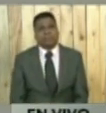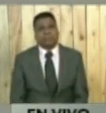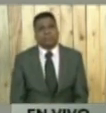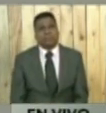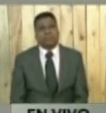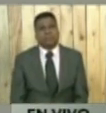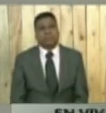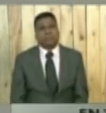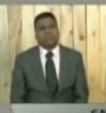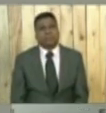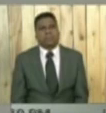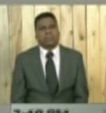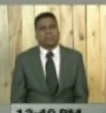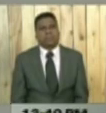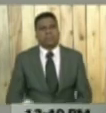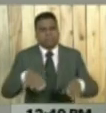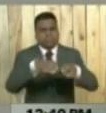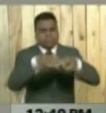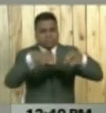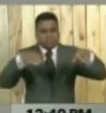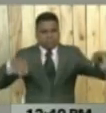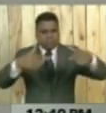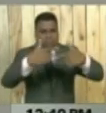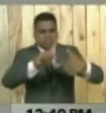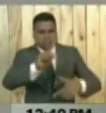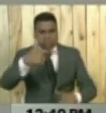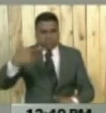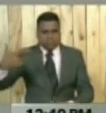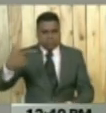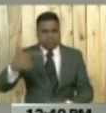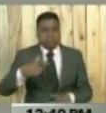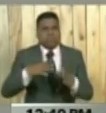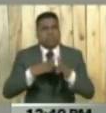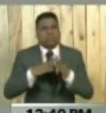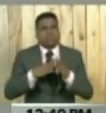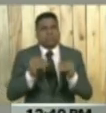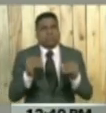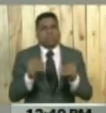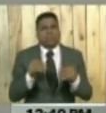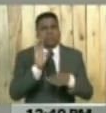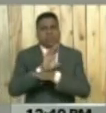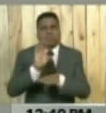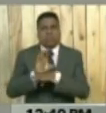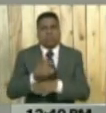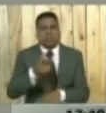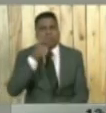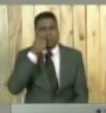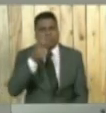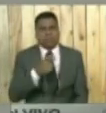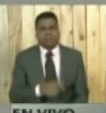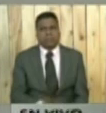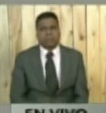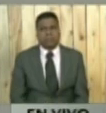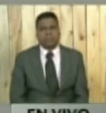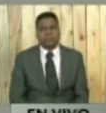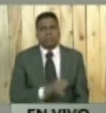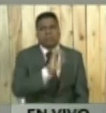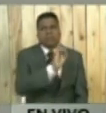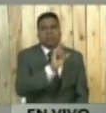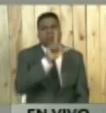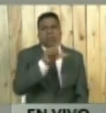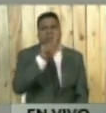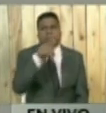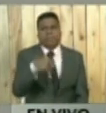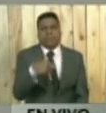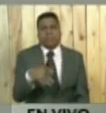dividir esta nueva fase de estas operaciones de liberación y protección del pueblo en OLP dirigida a